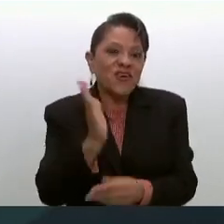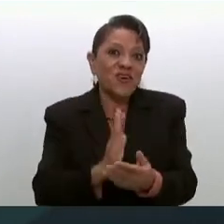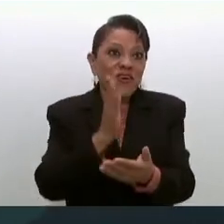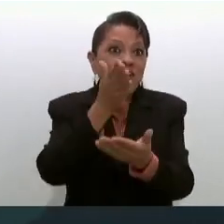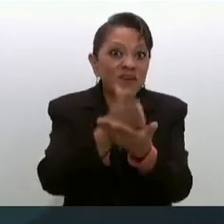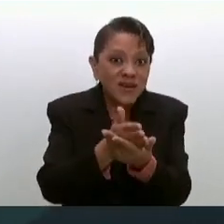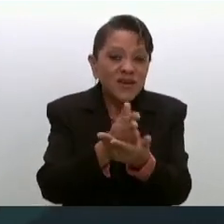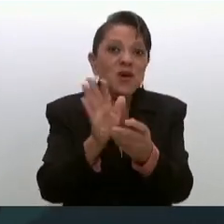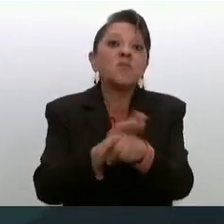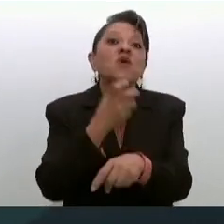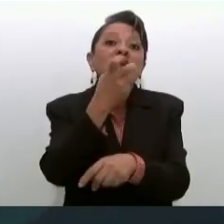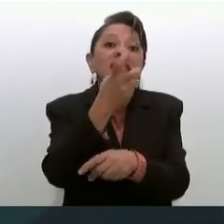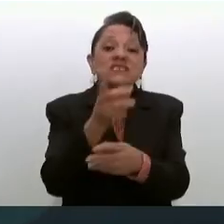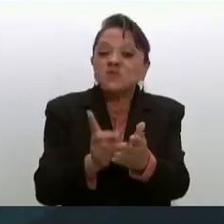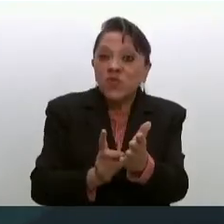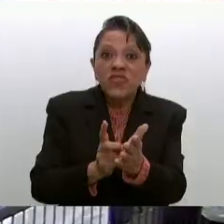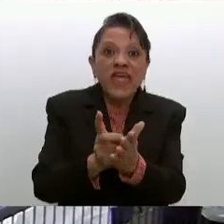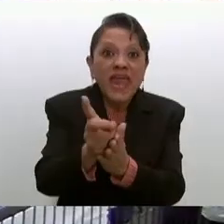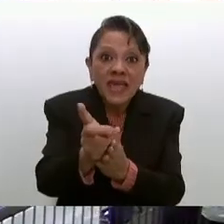fundamental